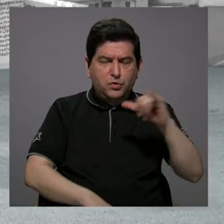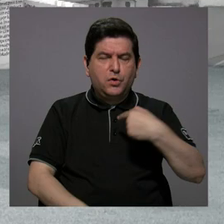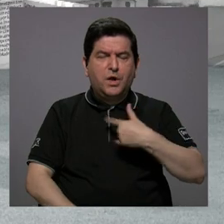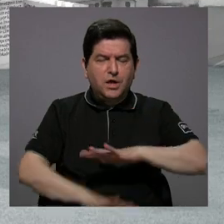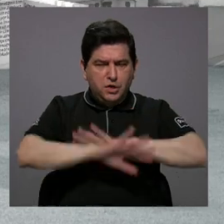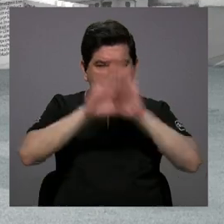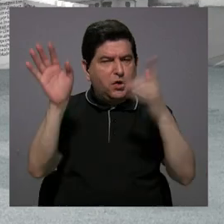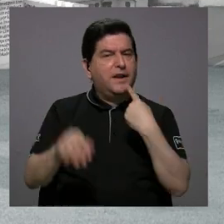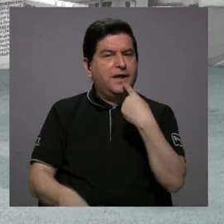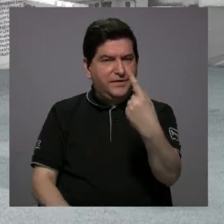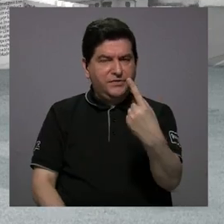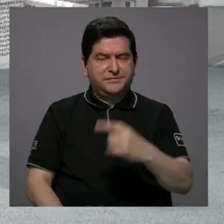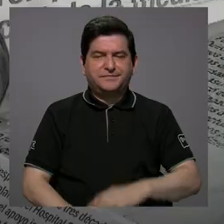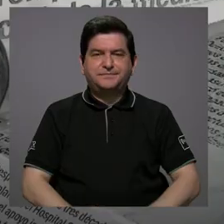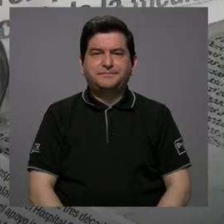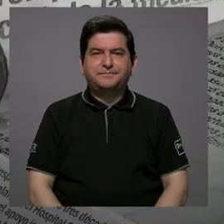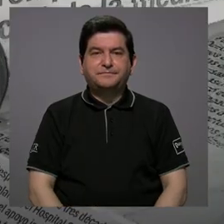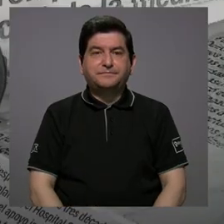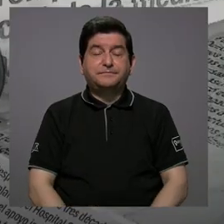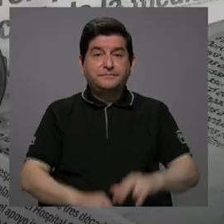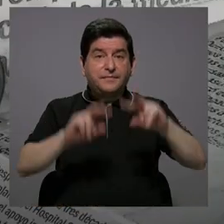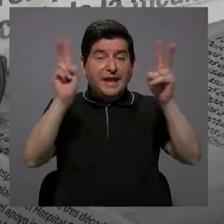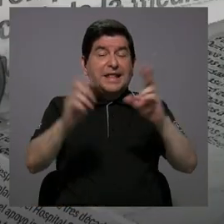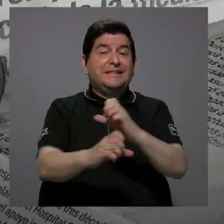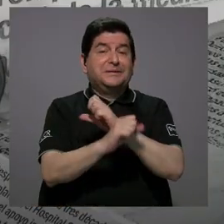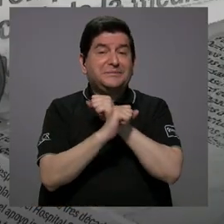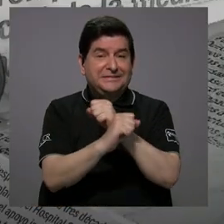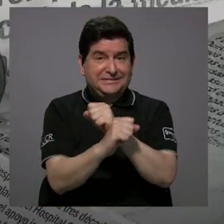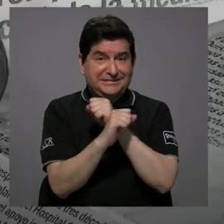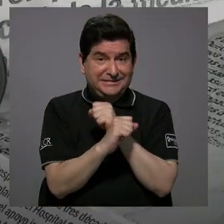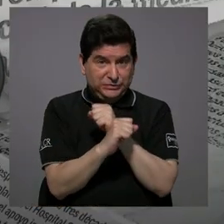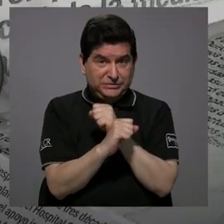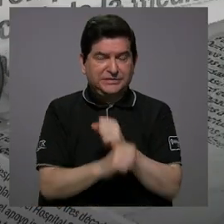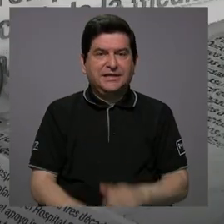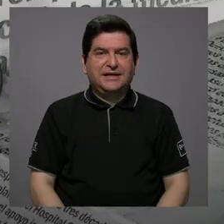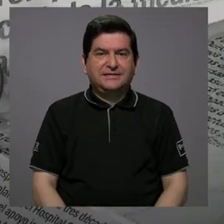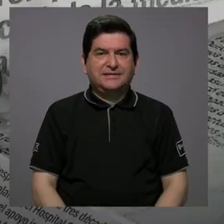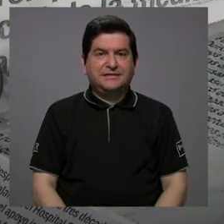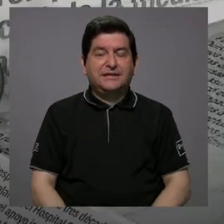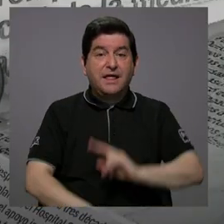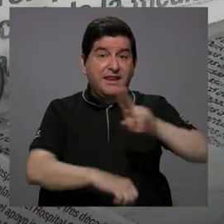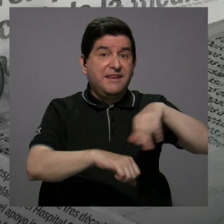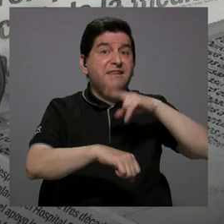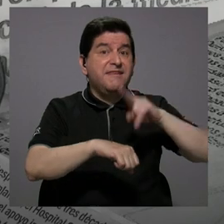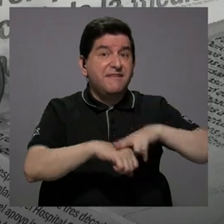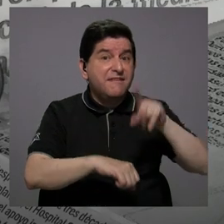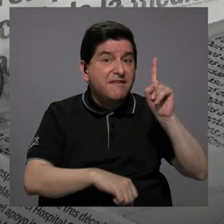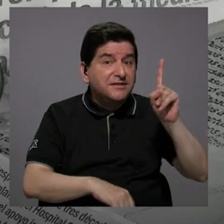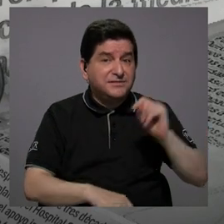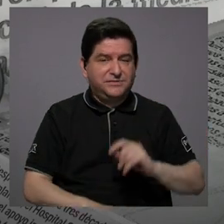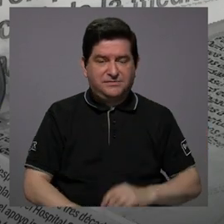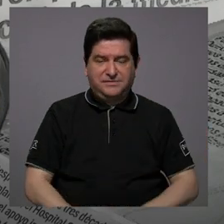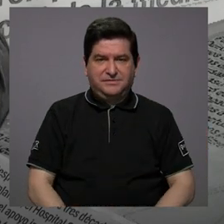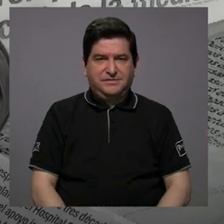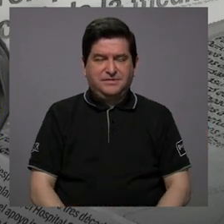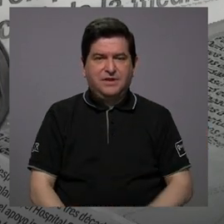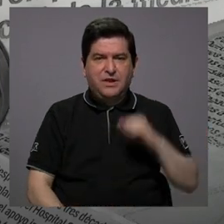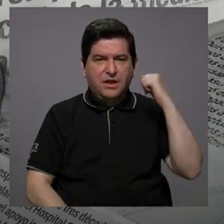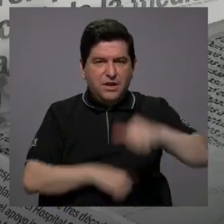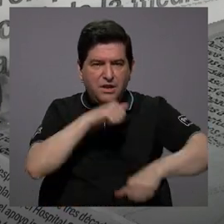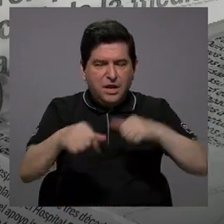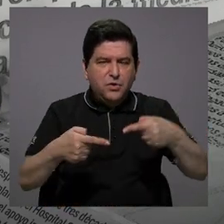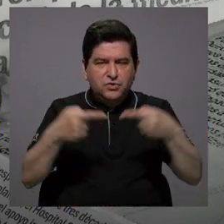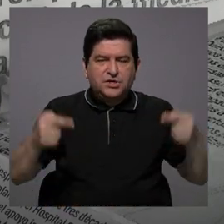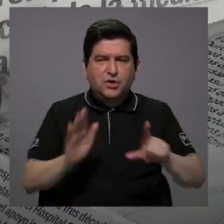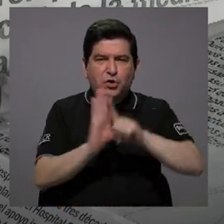sido claro diciendo, el tema de la seguridad, el tema de la seguridad nacional, el tema de la lucha contra